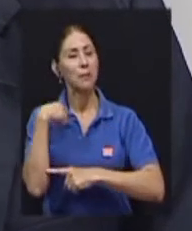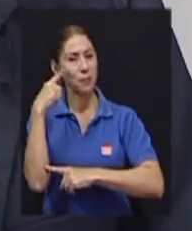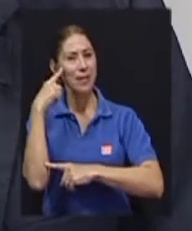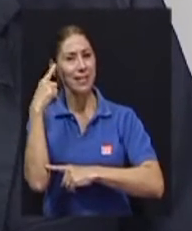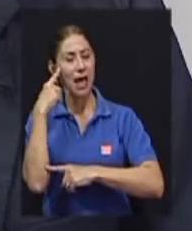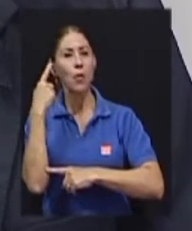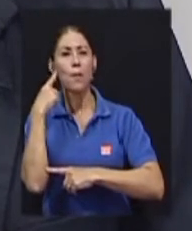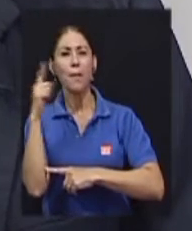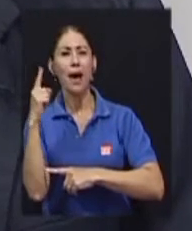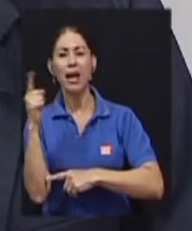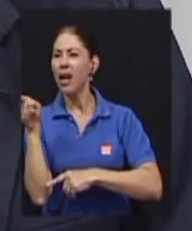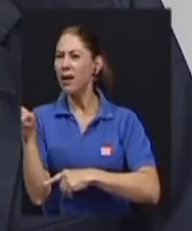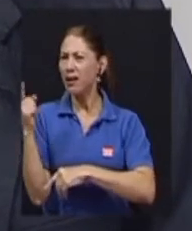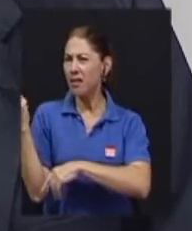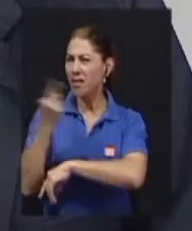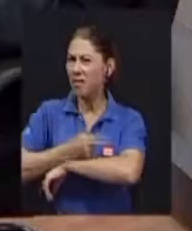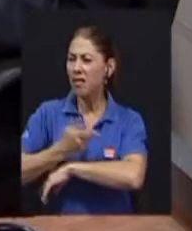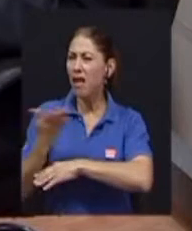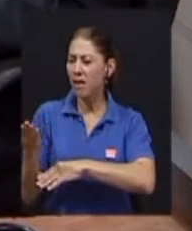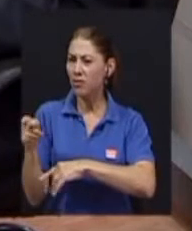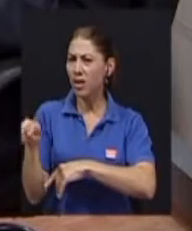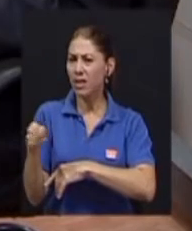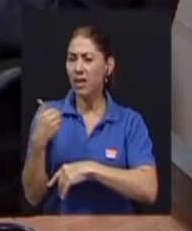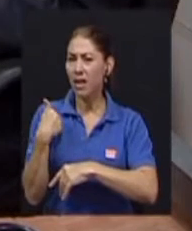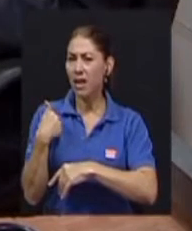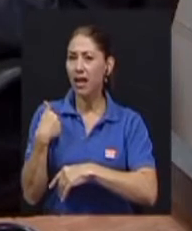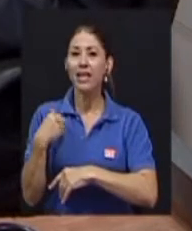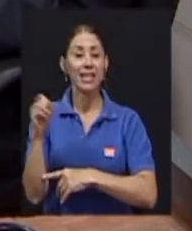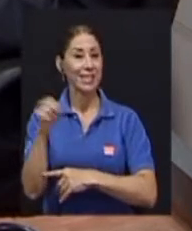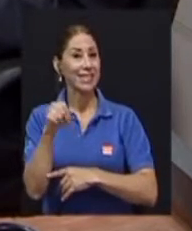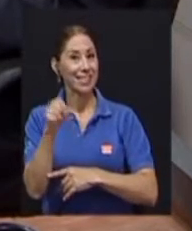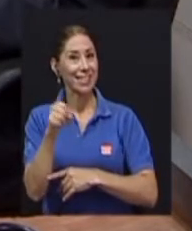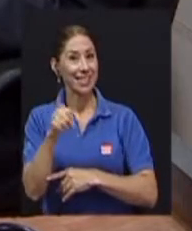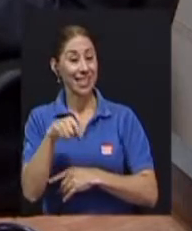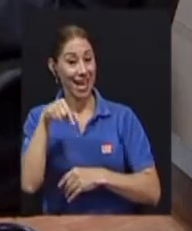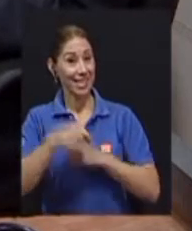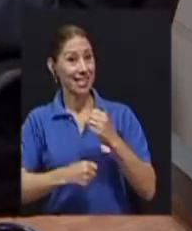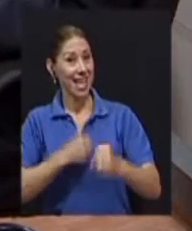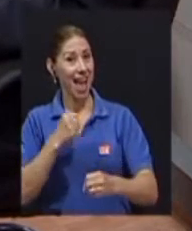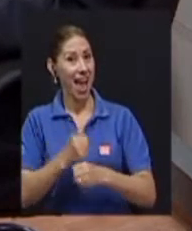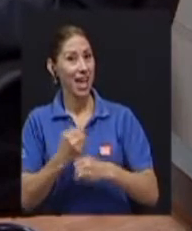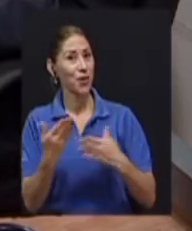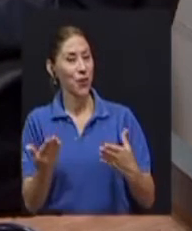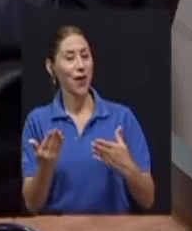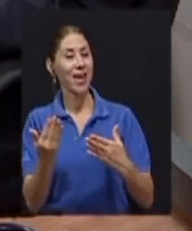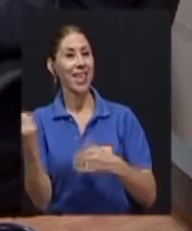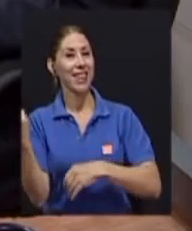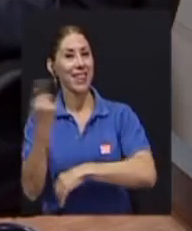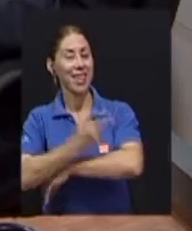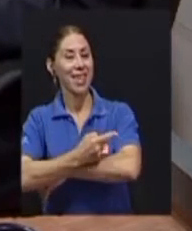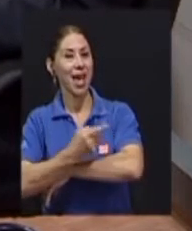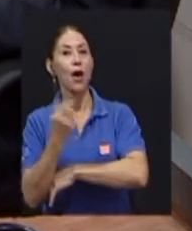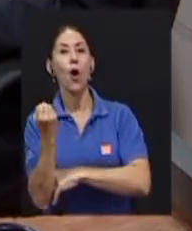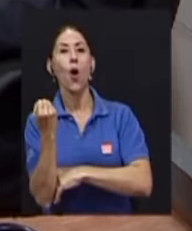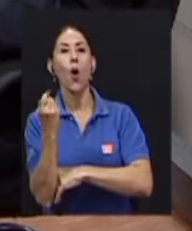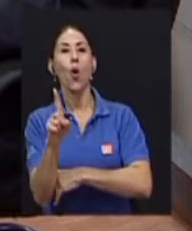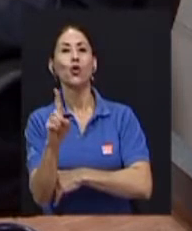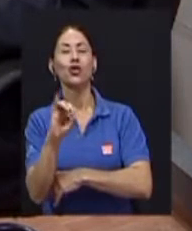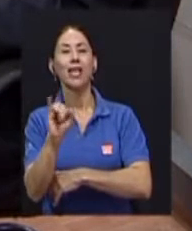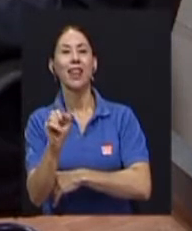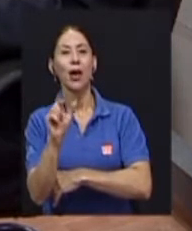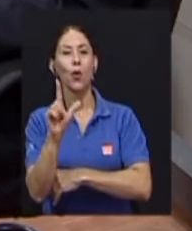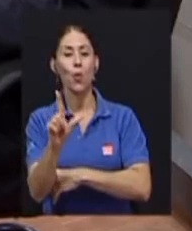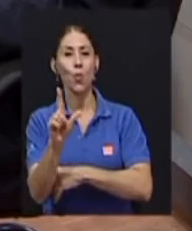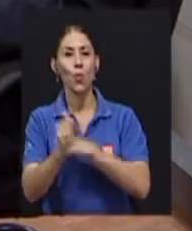tienes la fecha ahí, es el... La que vamos a hacer este año, 11 de... 11 de julio. 11 de